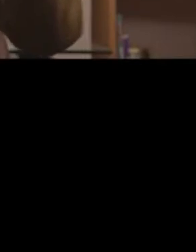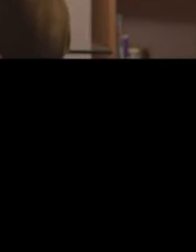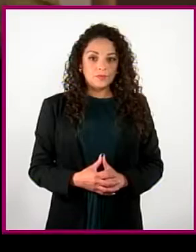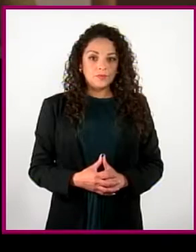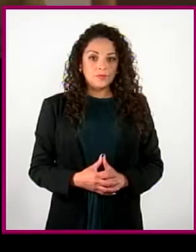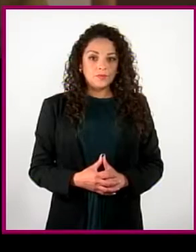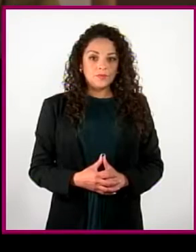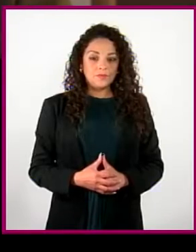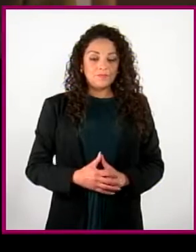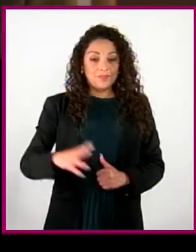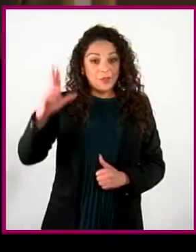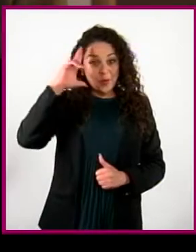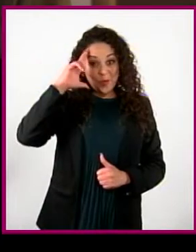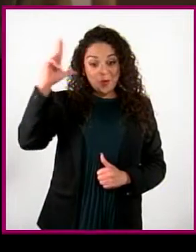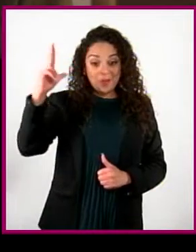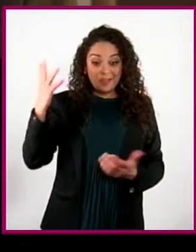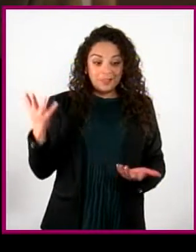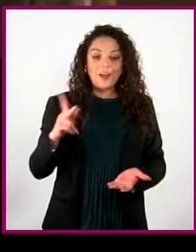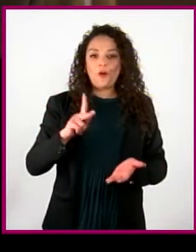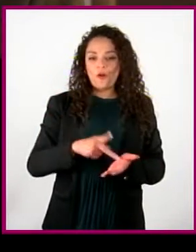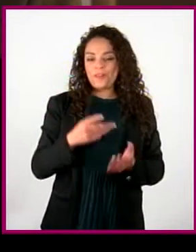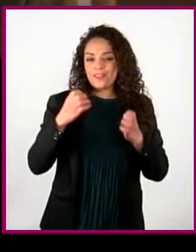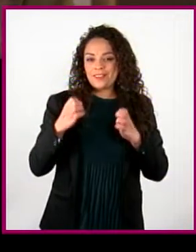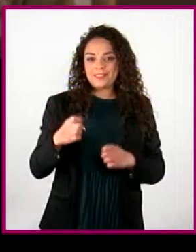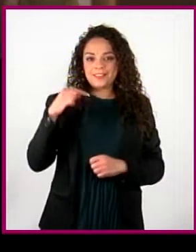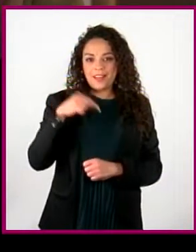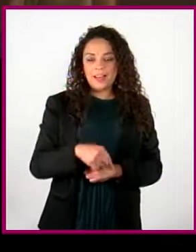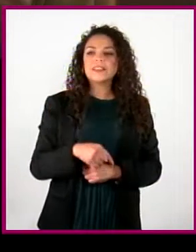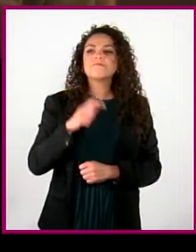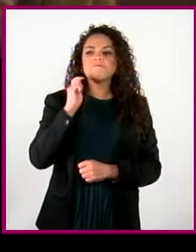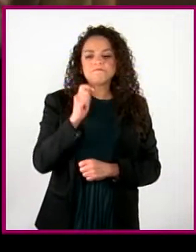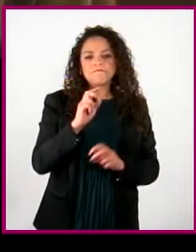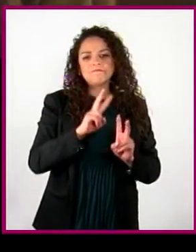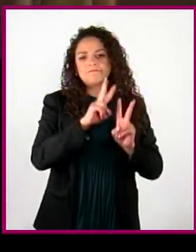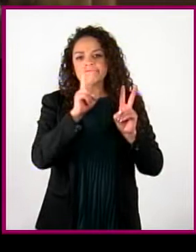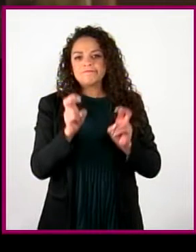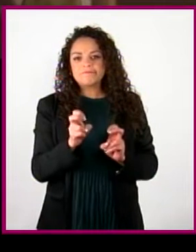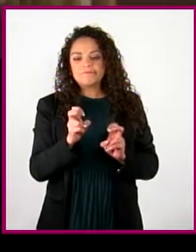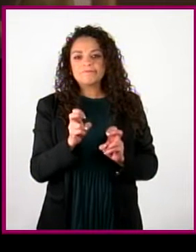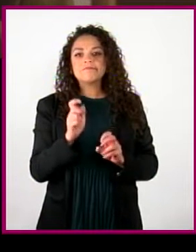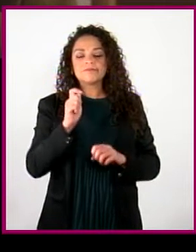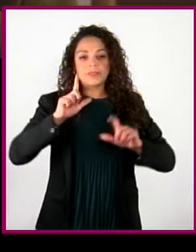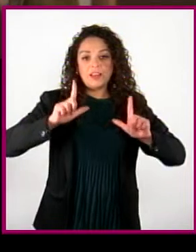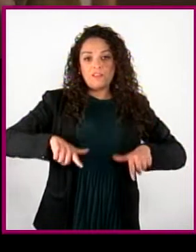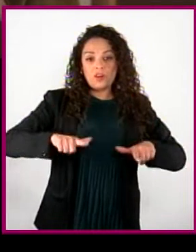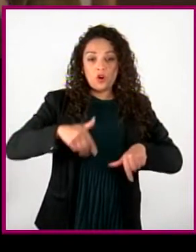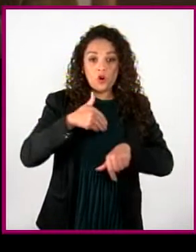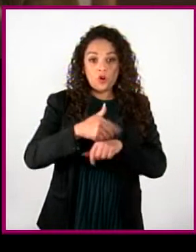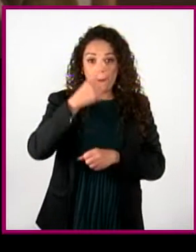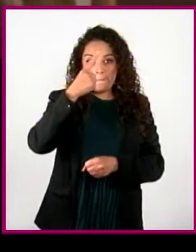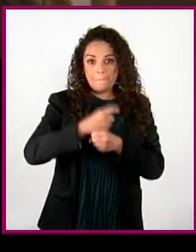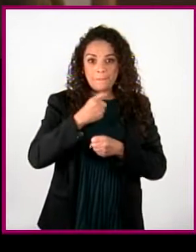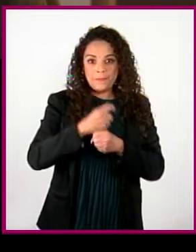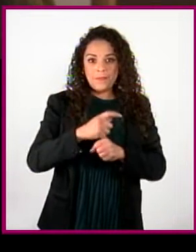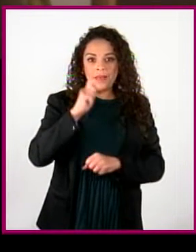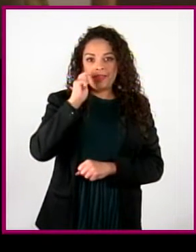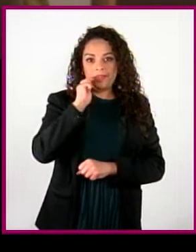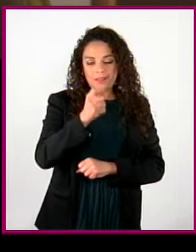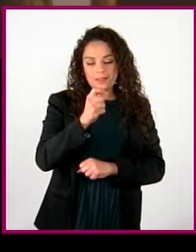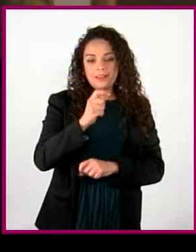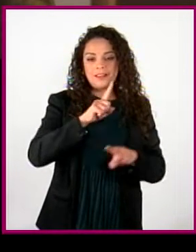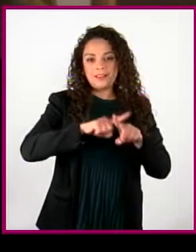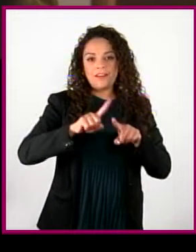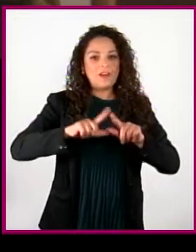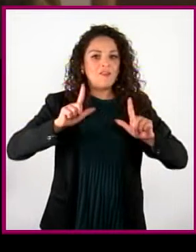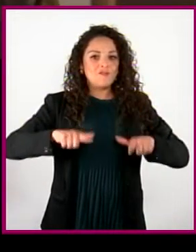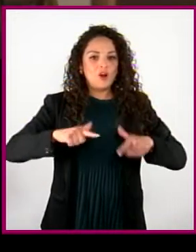¡Hola! Acá andamos nuevamente trayéndoles otro episodio más del blog número uno en el ranking de blogs de Bienestar